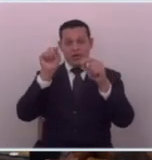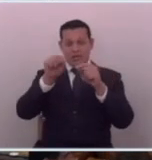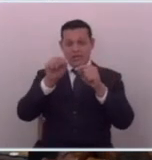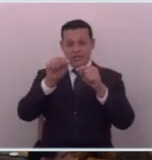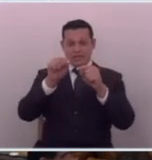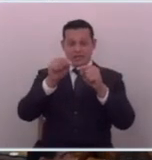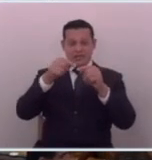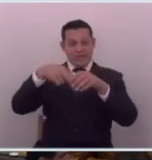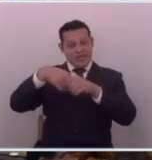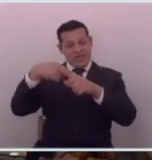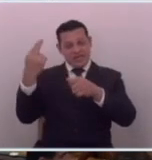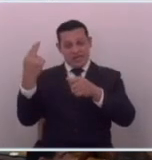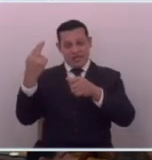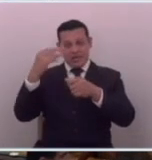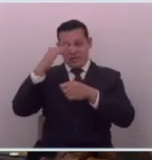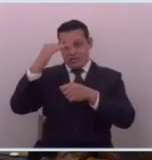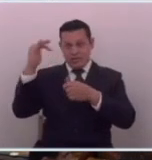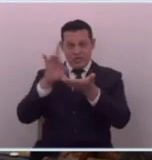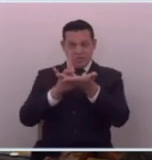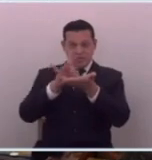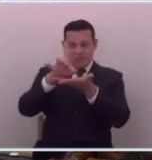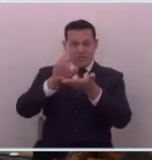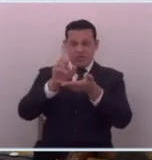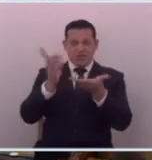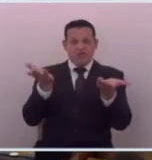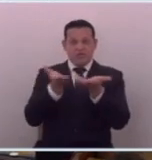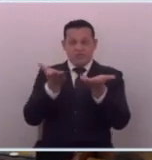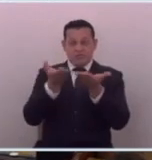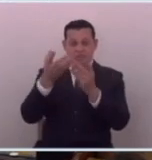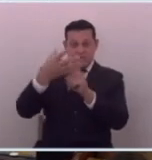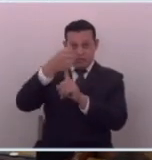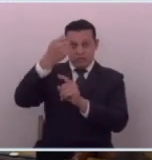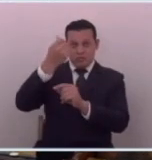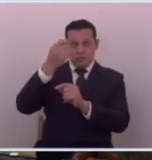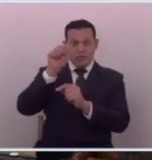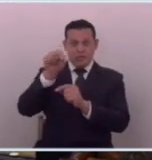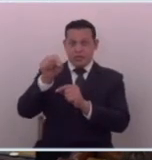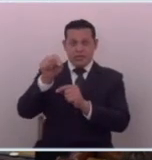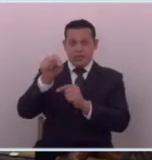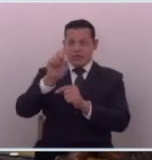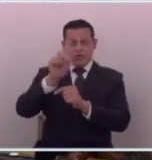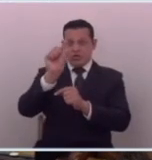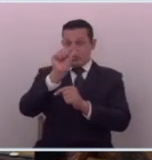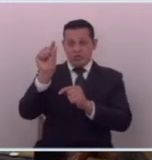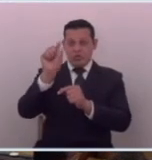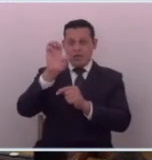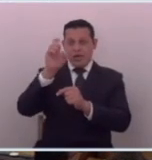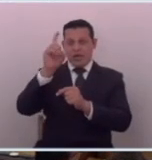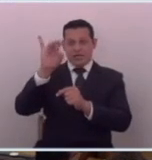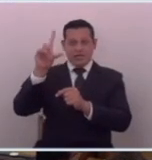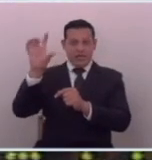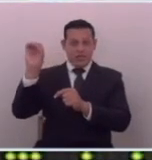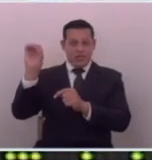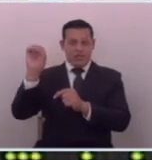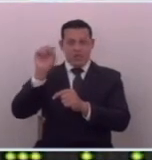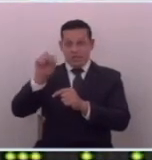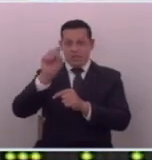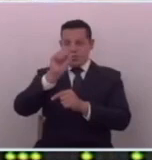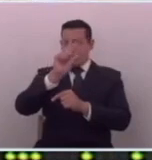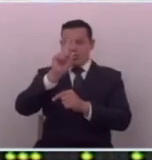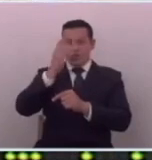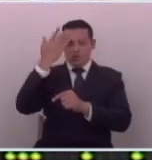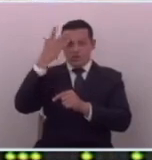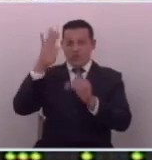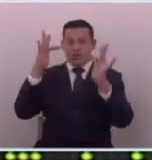eso los saca del país porque ya no les genera dinero eso no se llama exilio eso es no